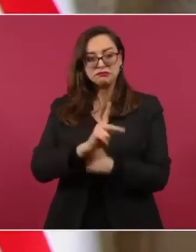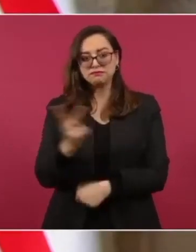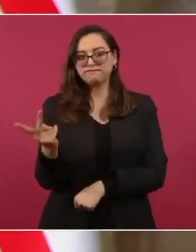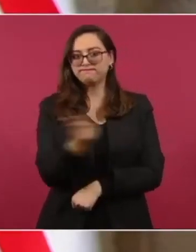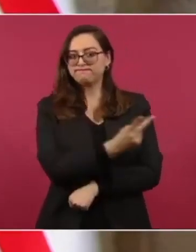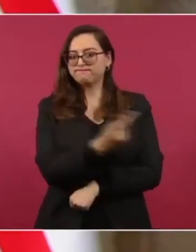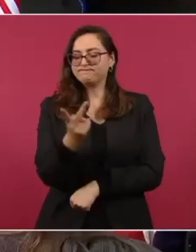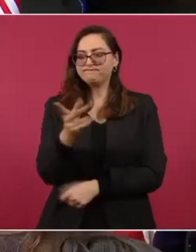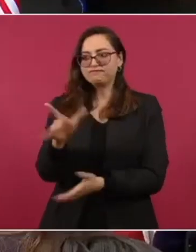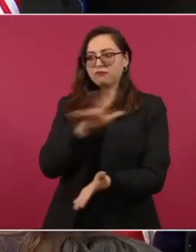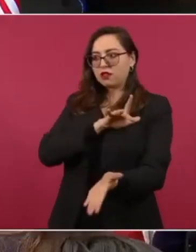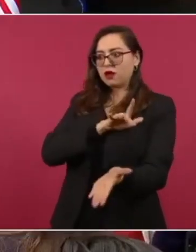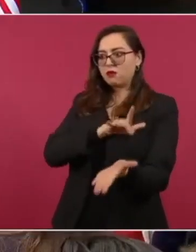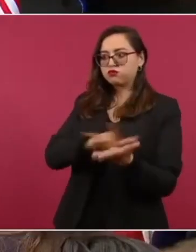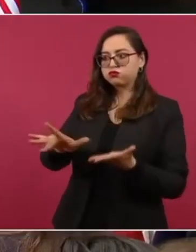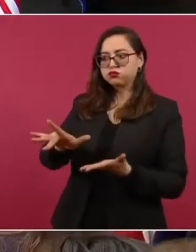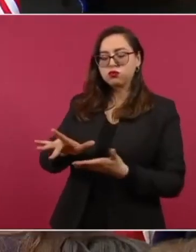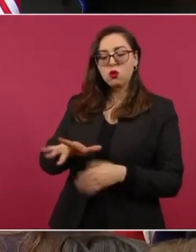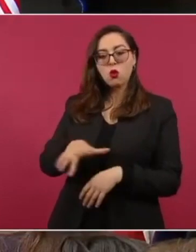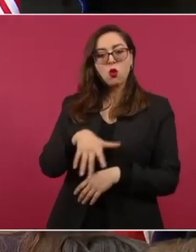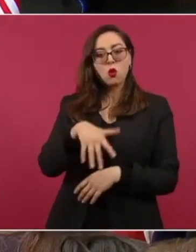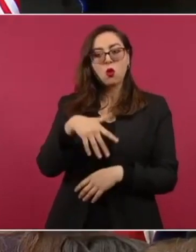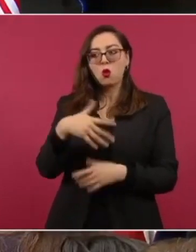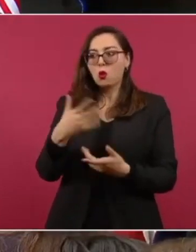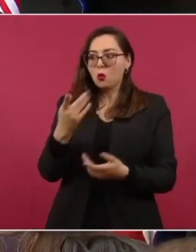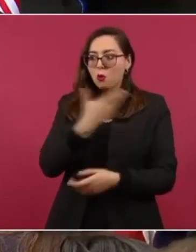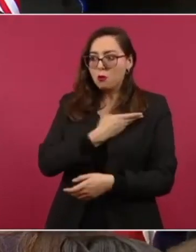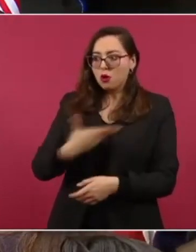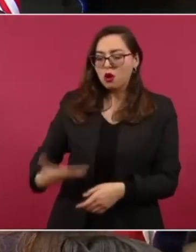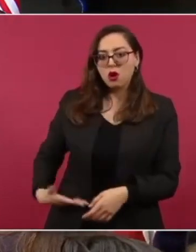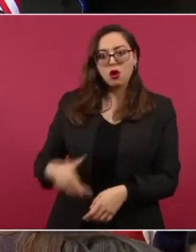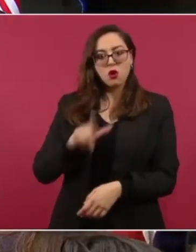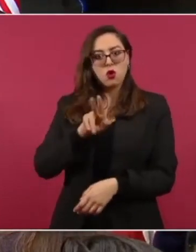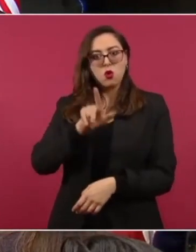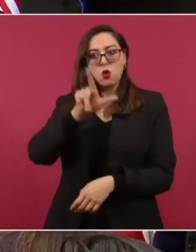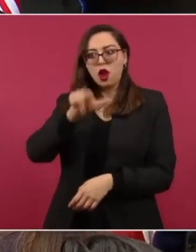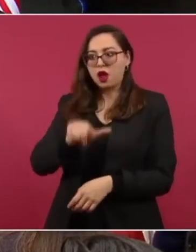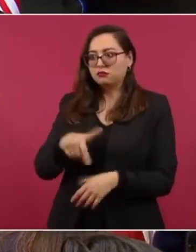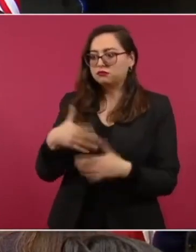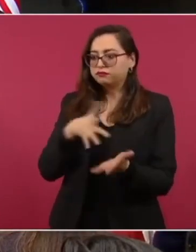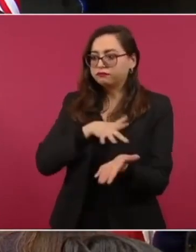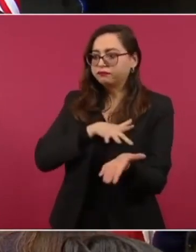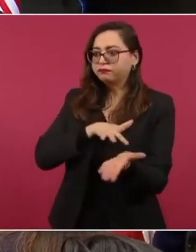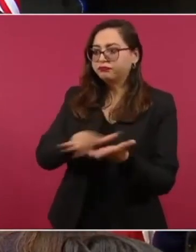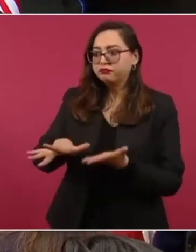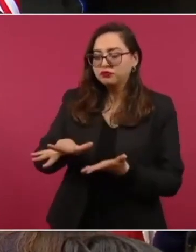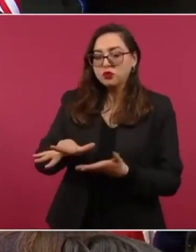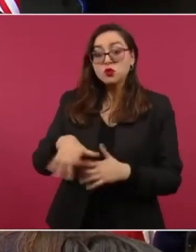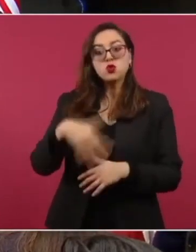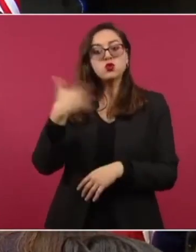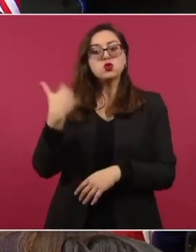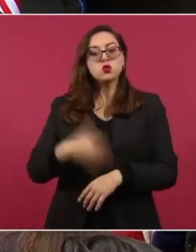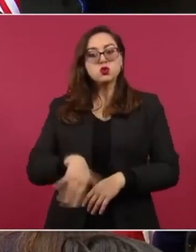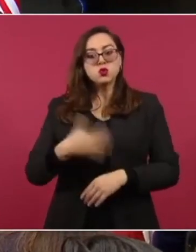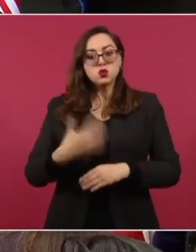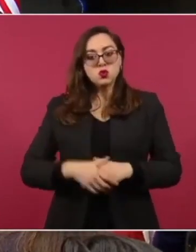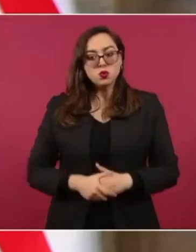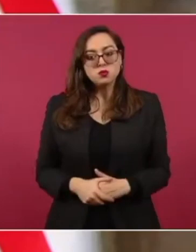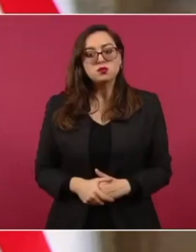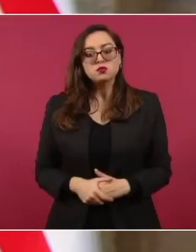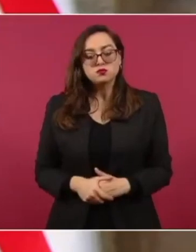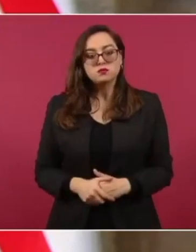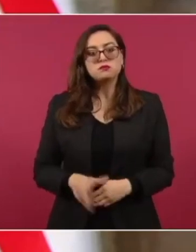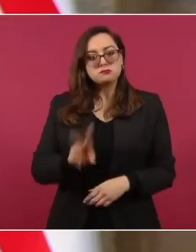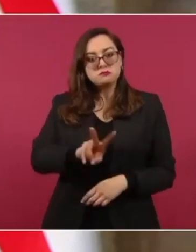Esto demuestra de que hay un compromiso auténtico en